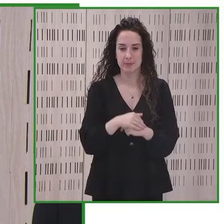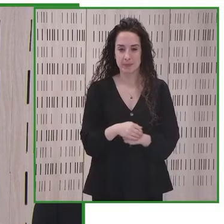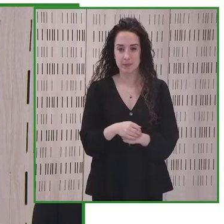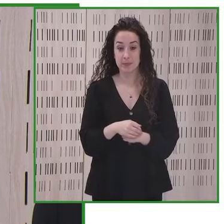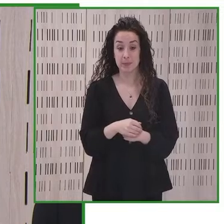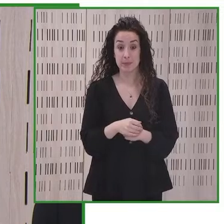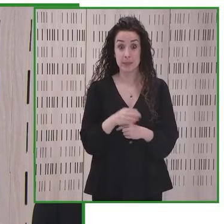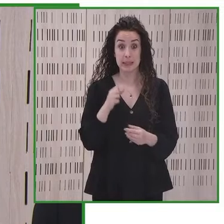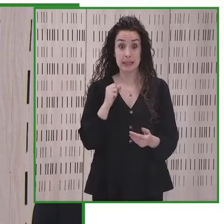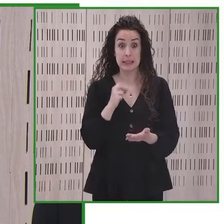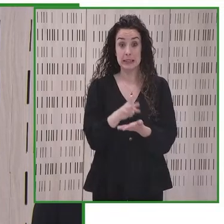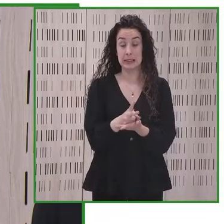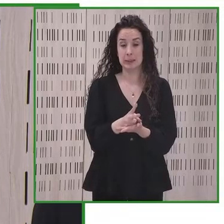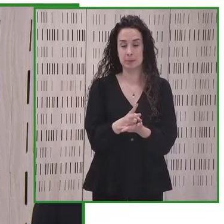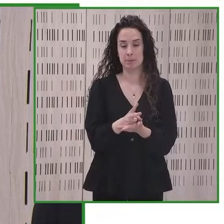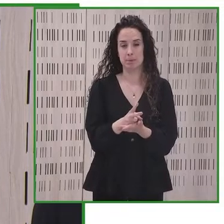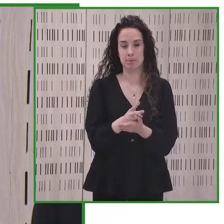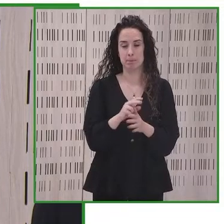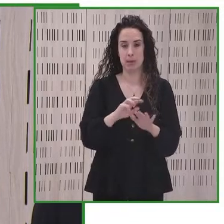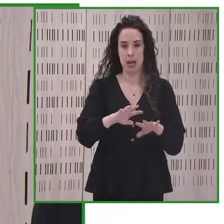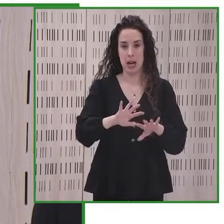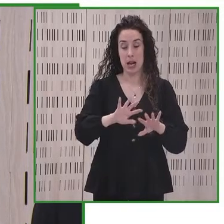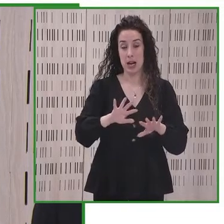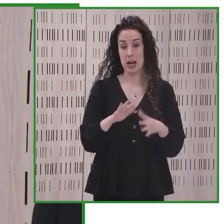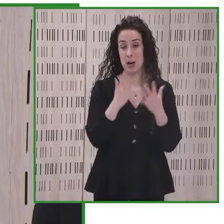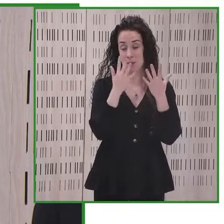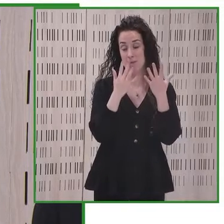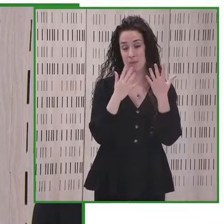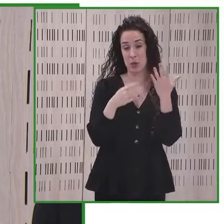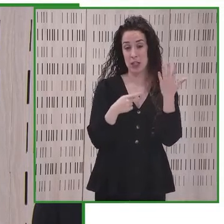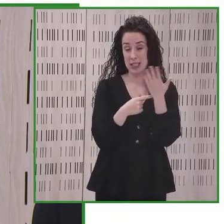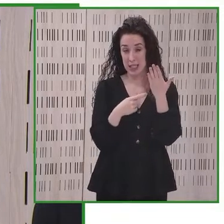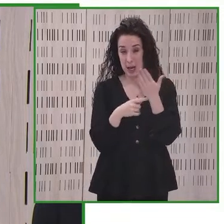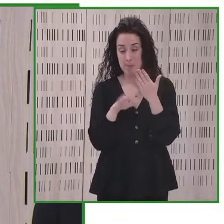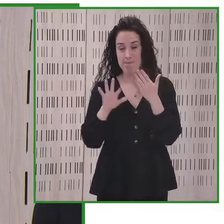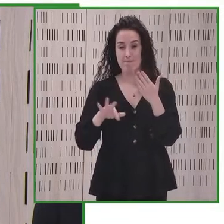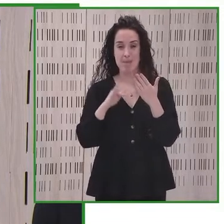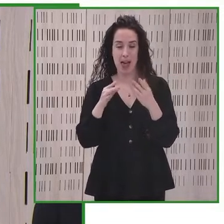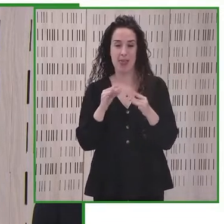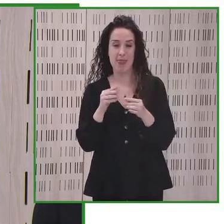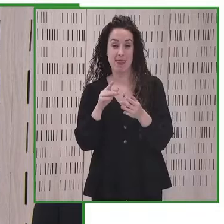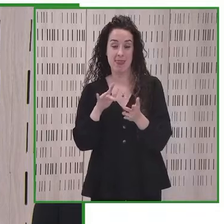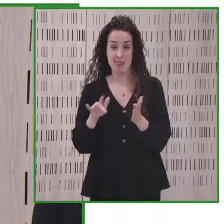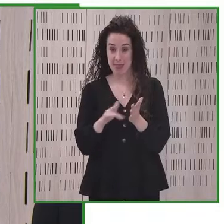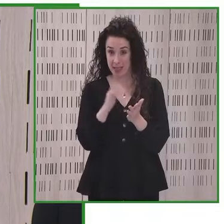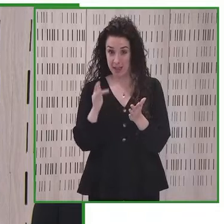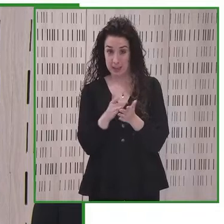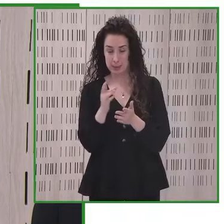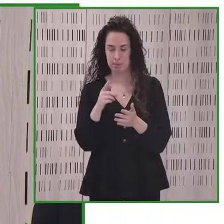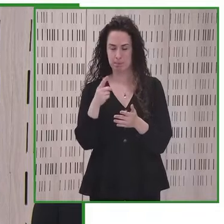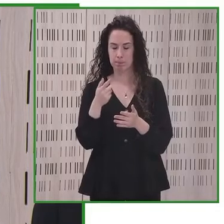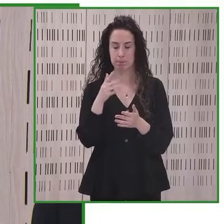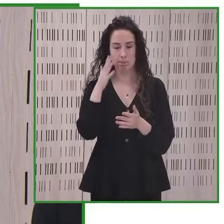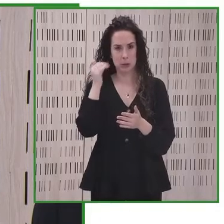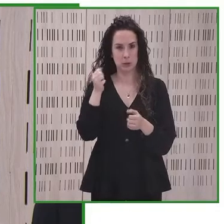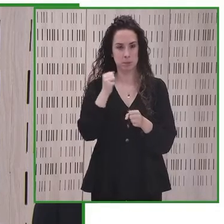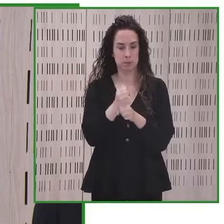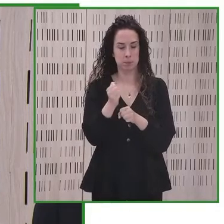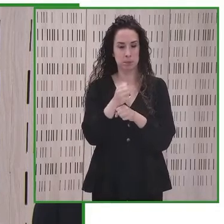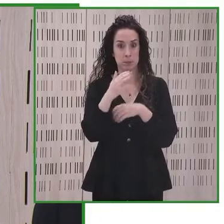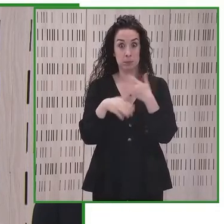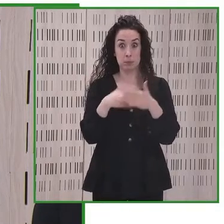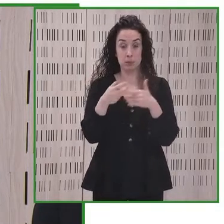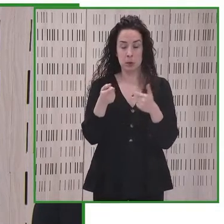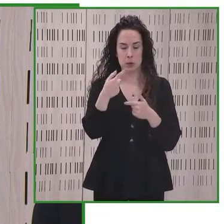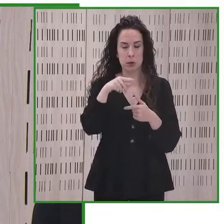derivados de las revoluciones digital y tecnológicas son importantes. El ritmo de implantación implica estar en